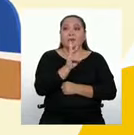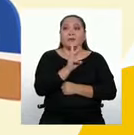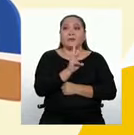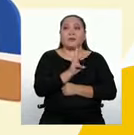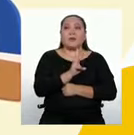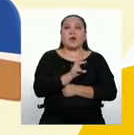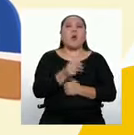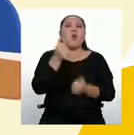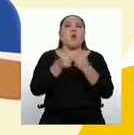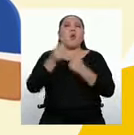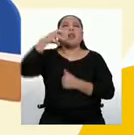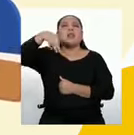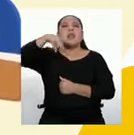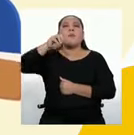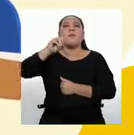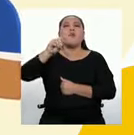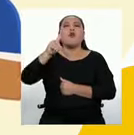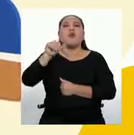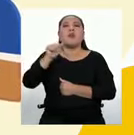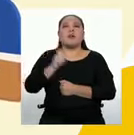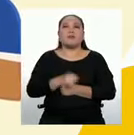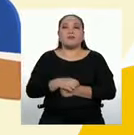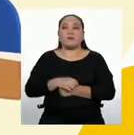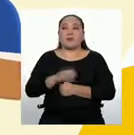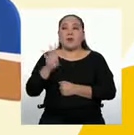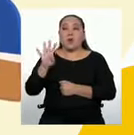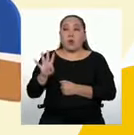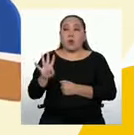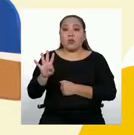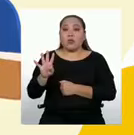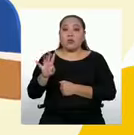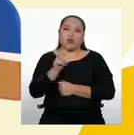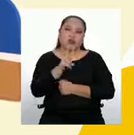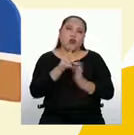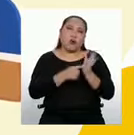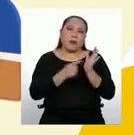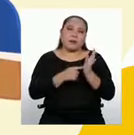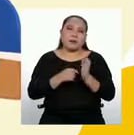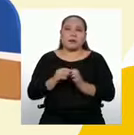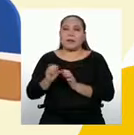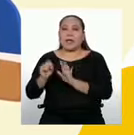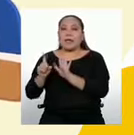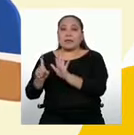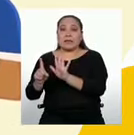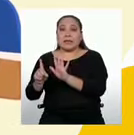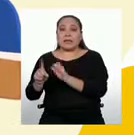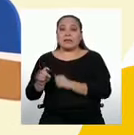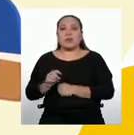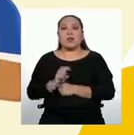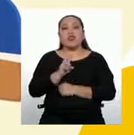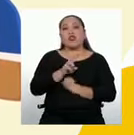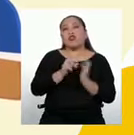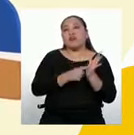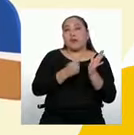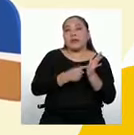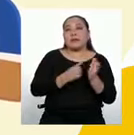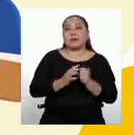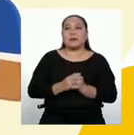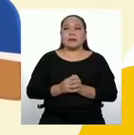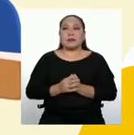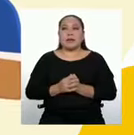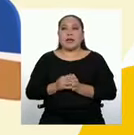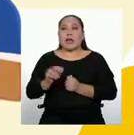¿Cuál sería la moda? El 4 aparece dos veces. El 6 aparece dos veces.